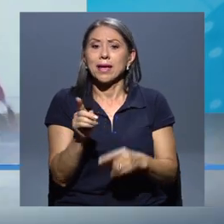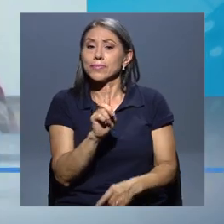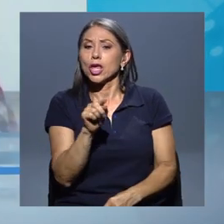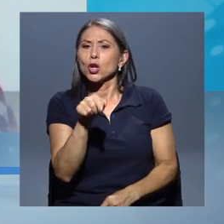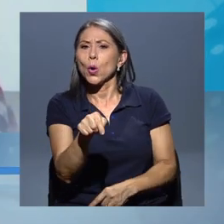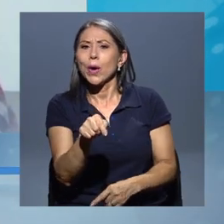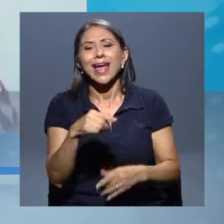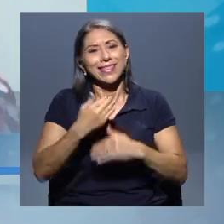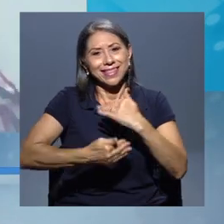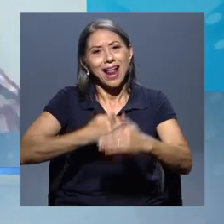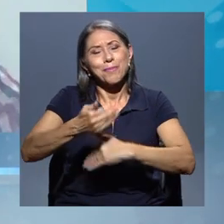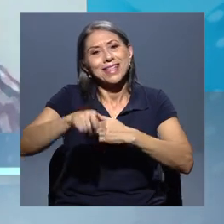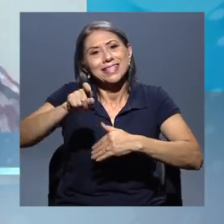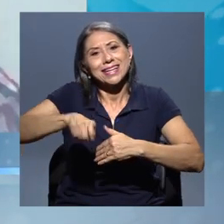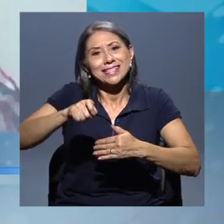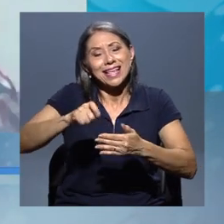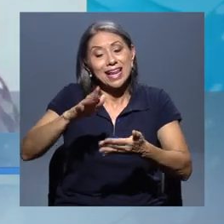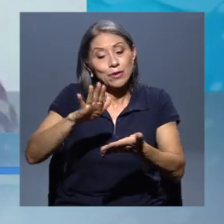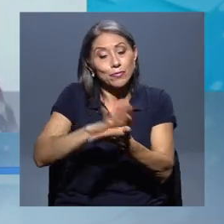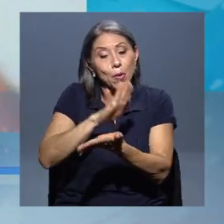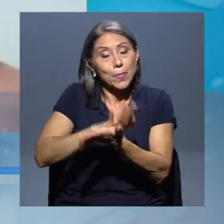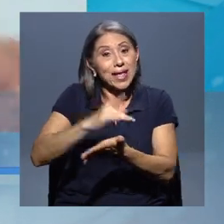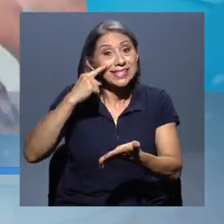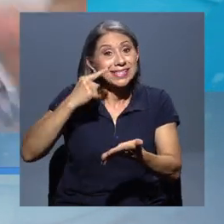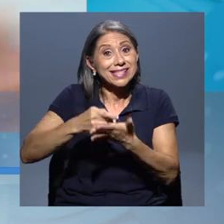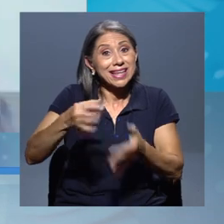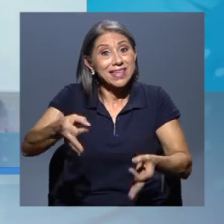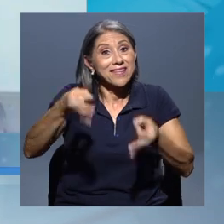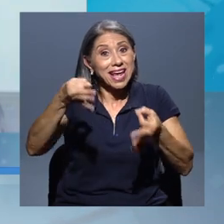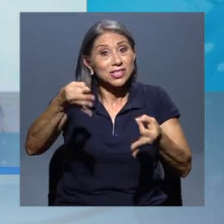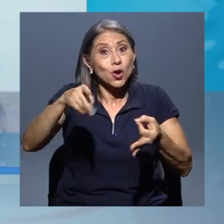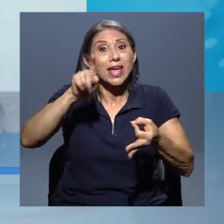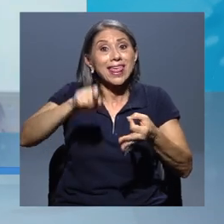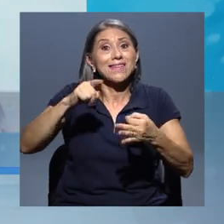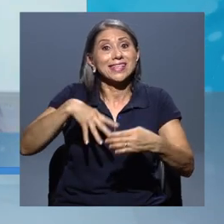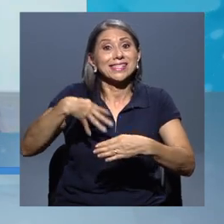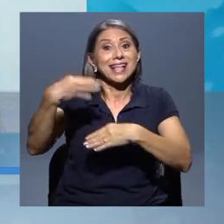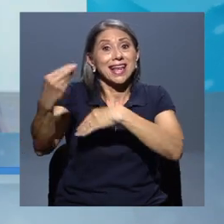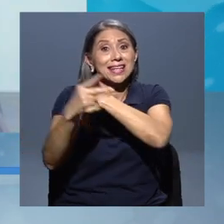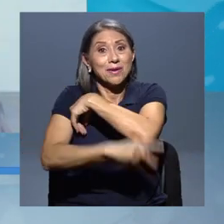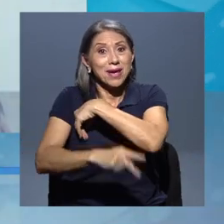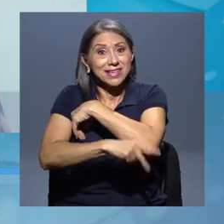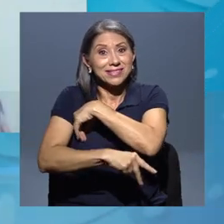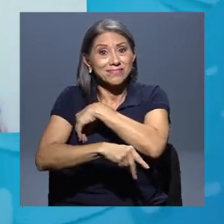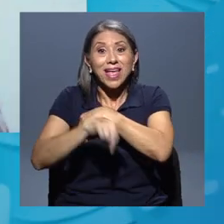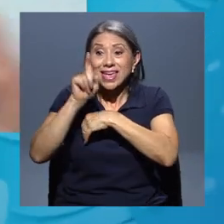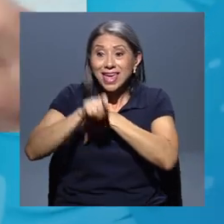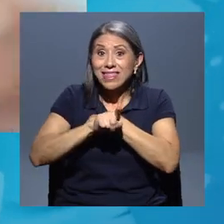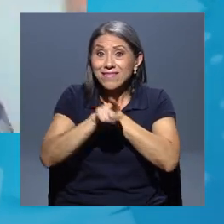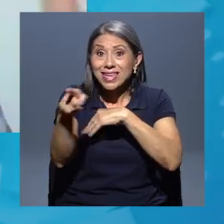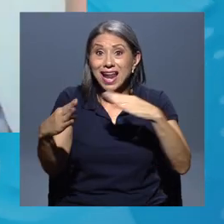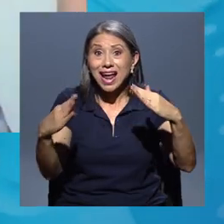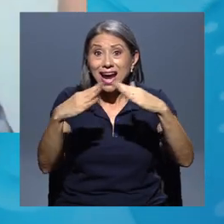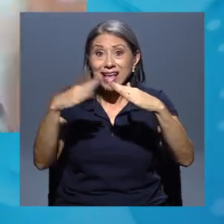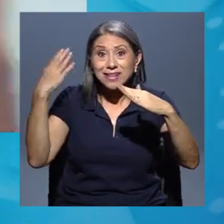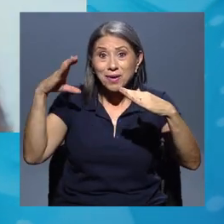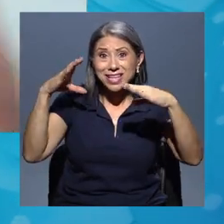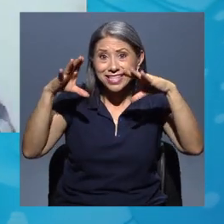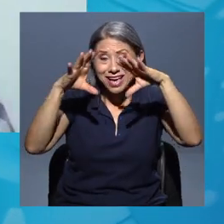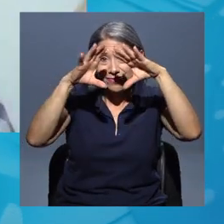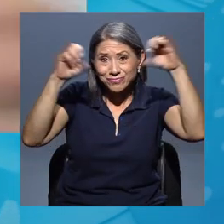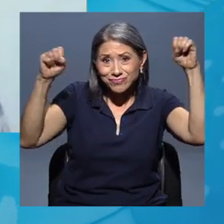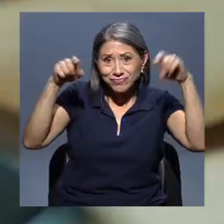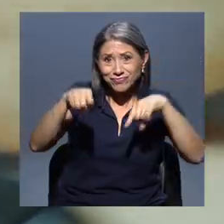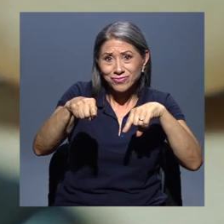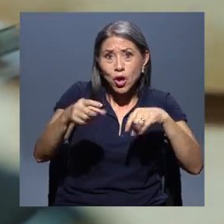requieren certificaciones que van fuera del país, es decir, que pasan por Cancillería, por la Casa Amarilla. ¿Por qué? Porque muchos países todavía,